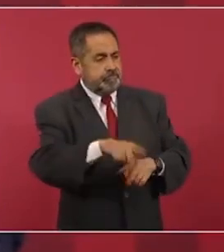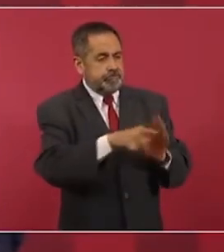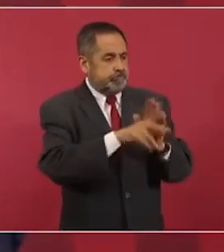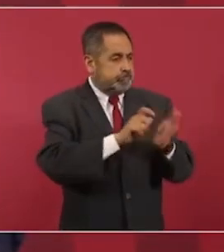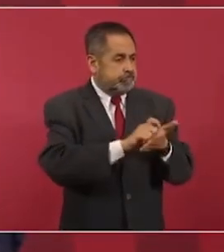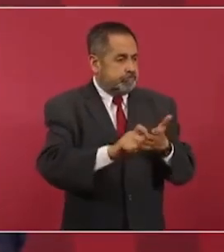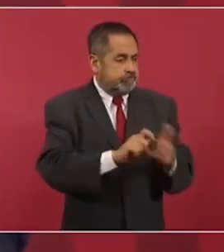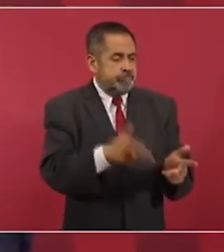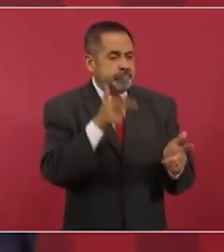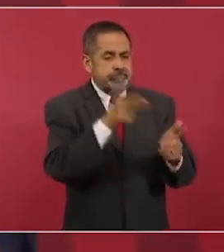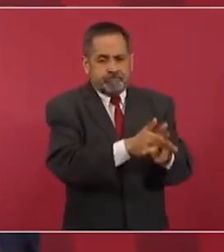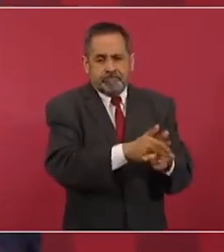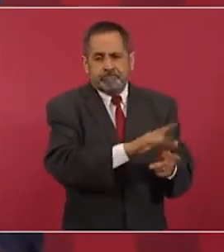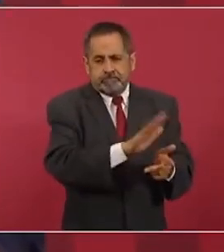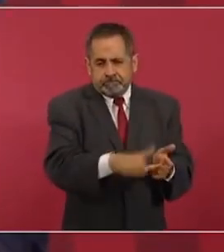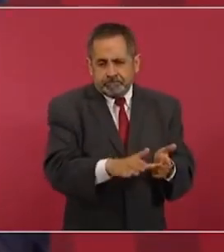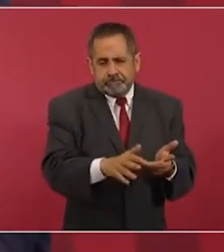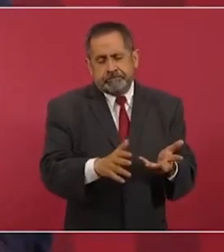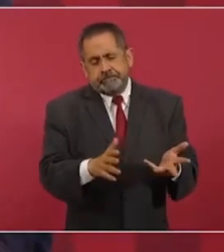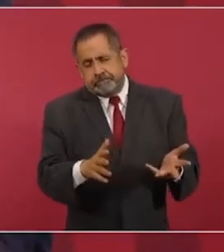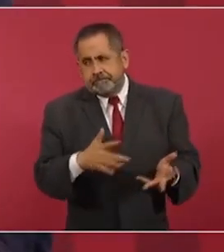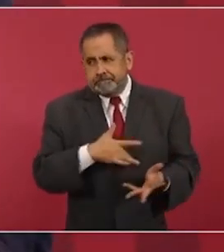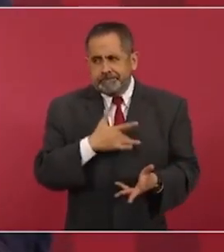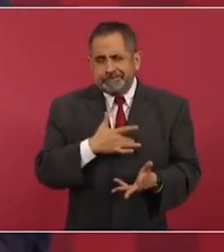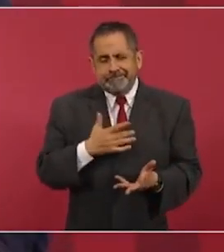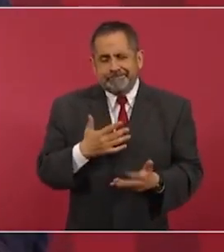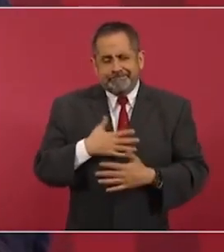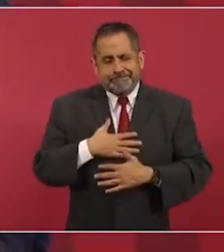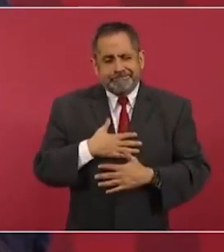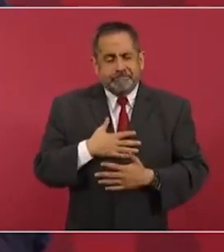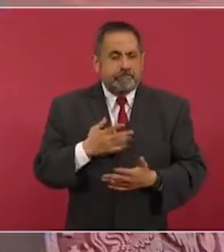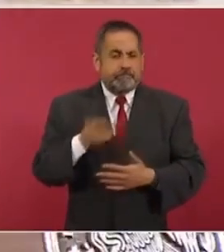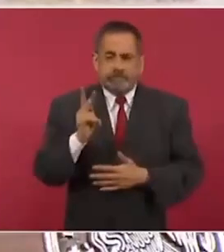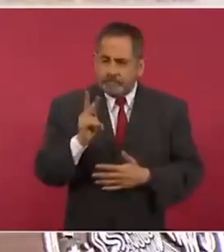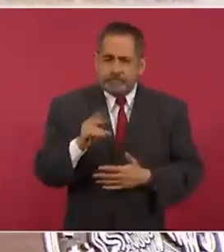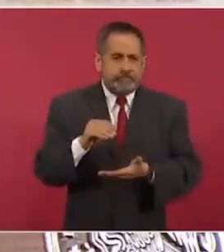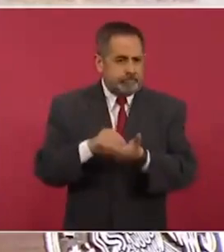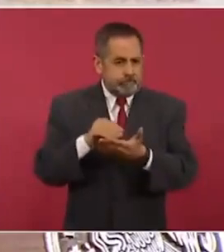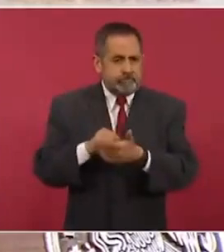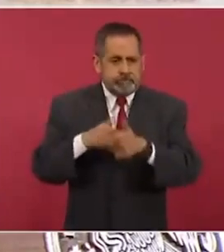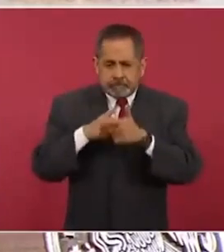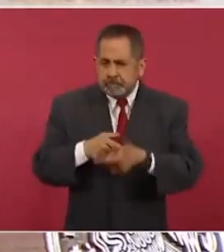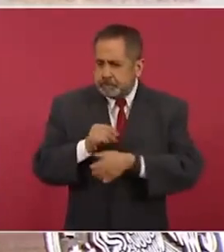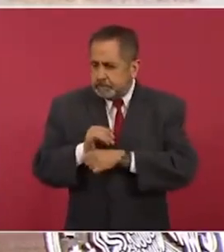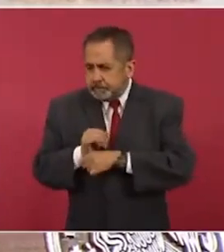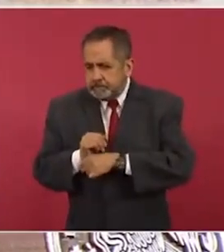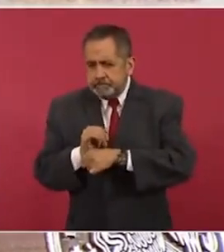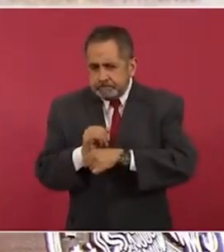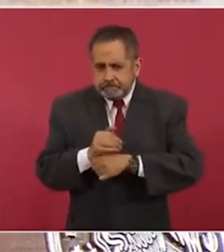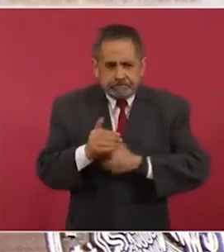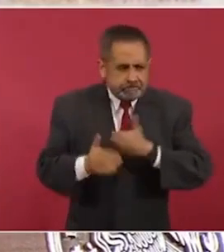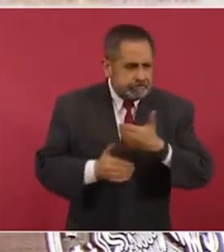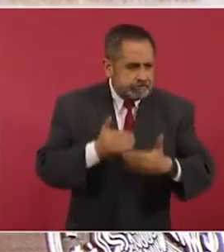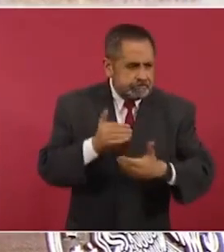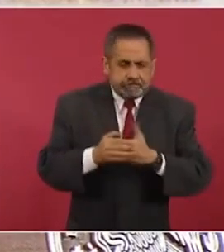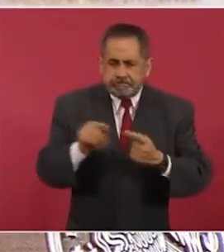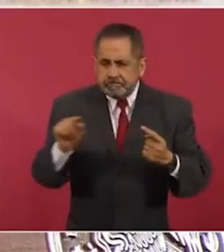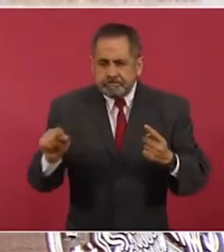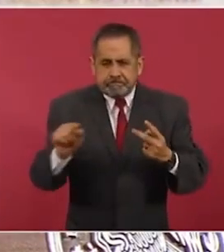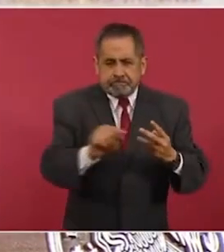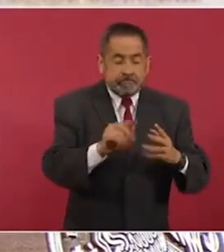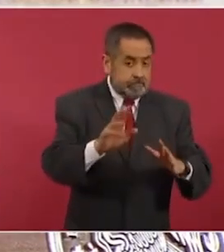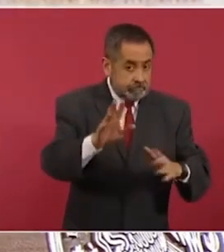periodistas y estamos investigando. De todos los casos